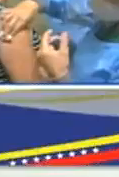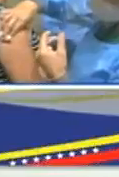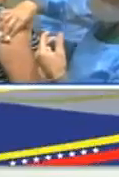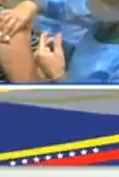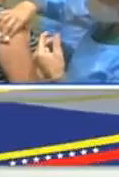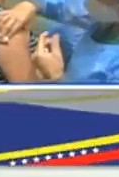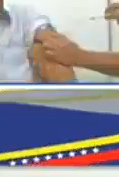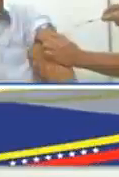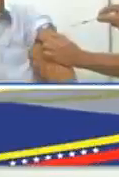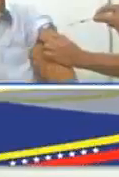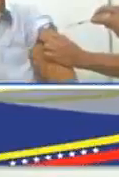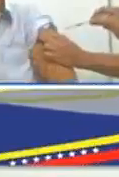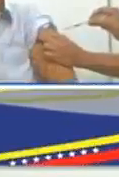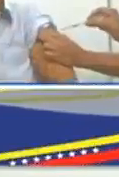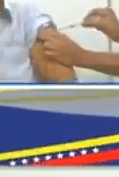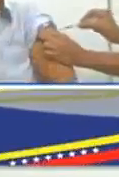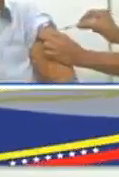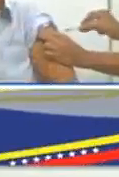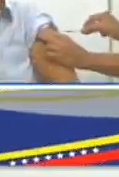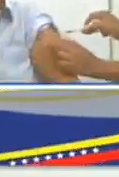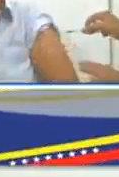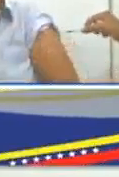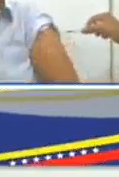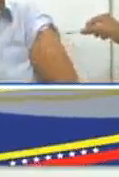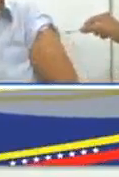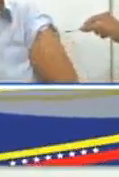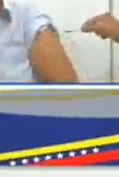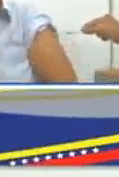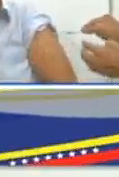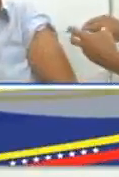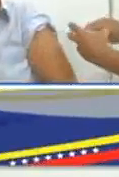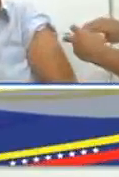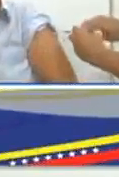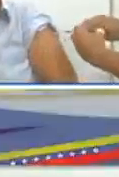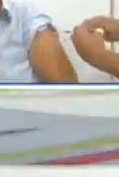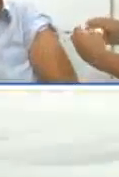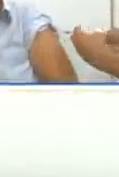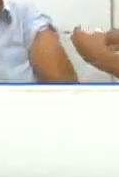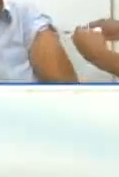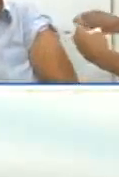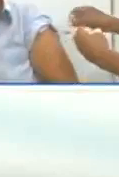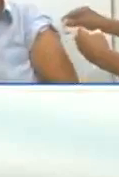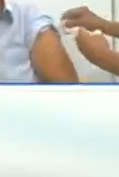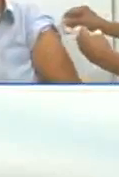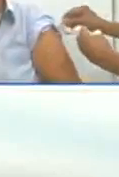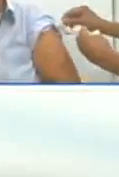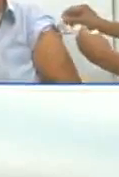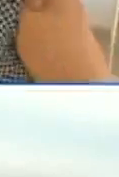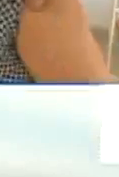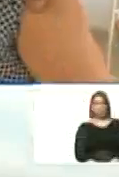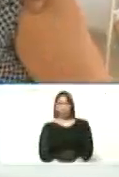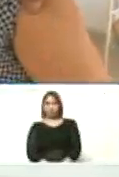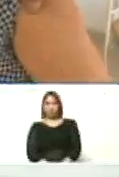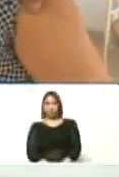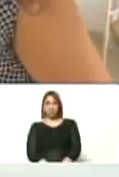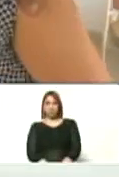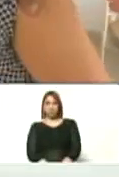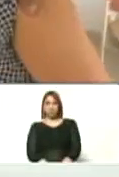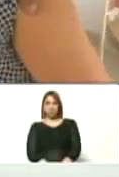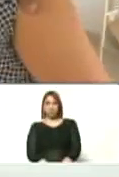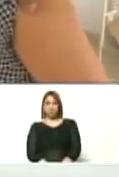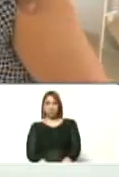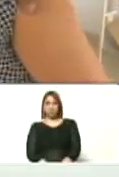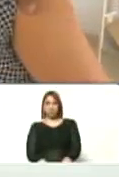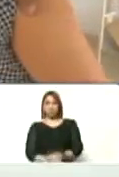refuerzos como lo estamos colocando a toda la población toda la población que llegue ya a sus